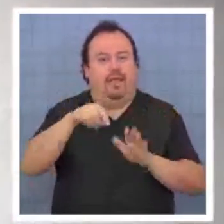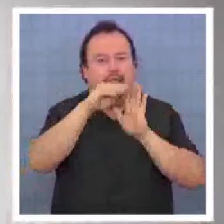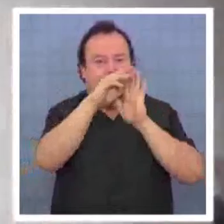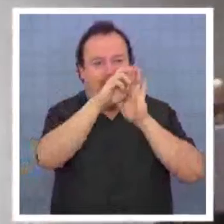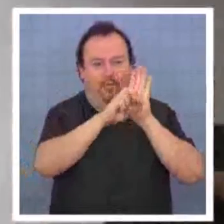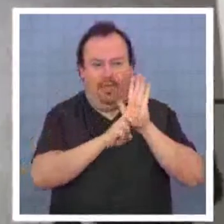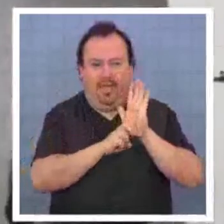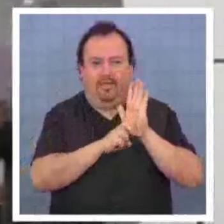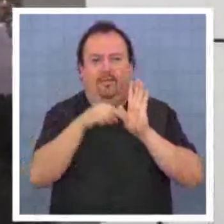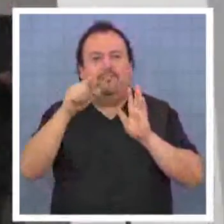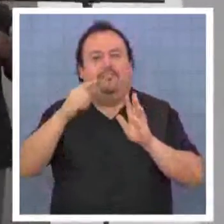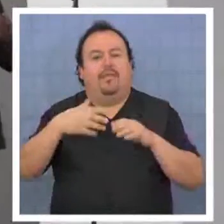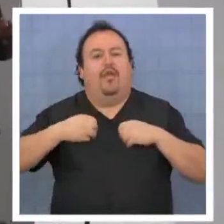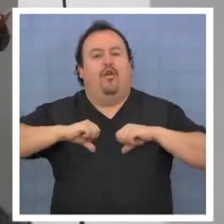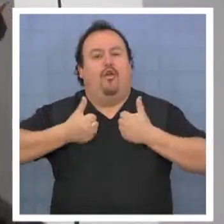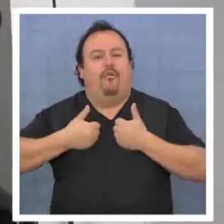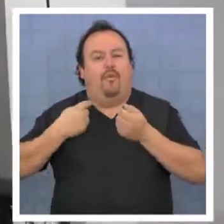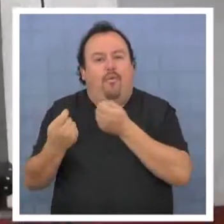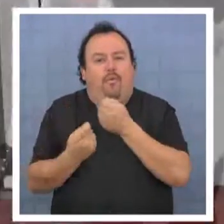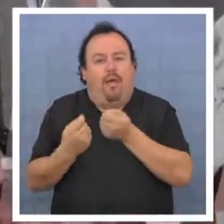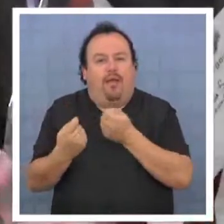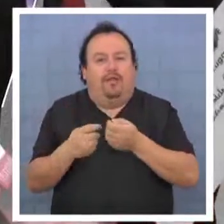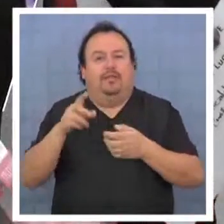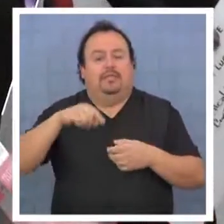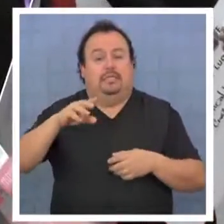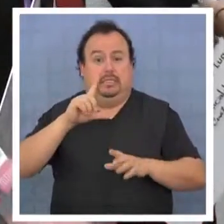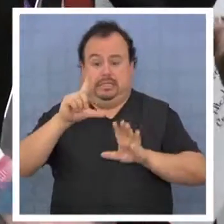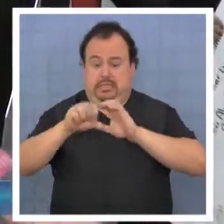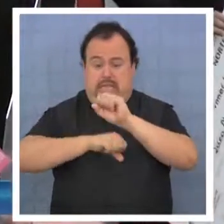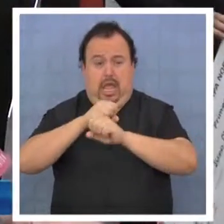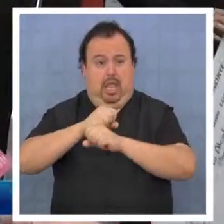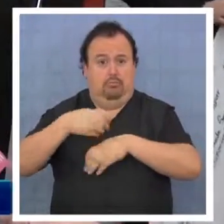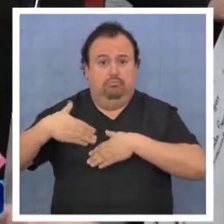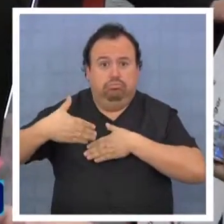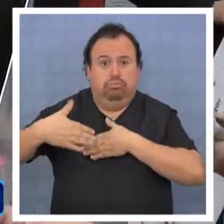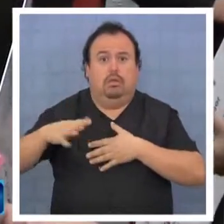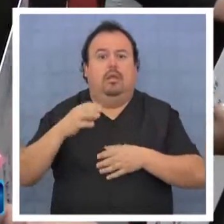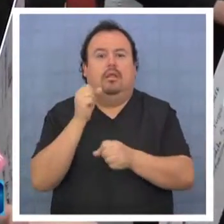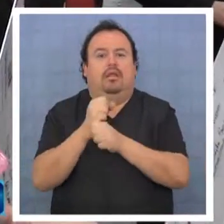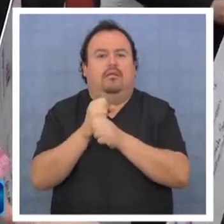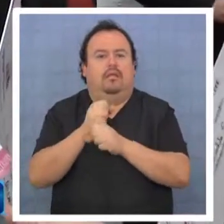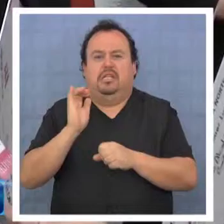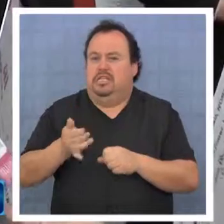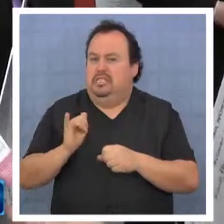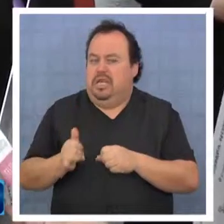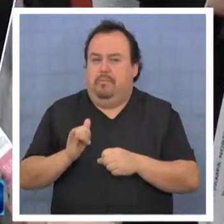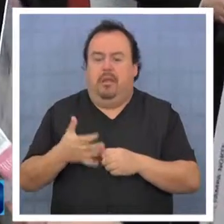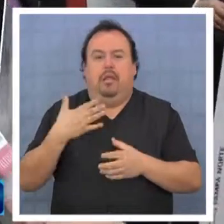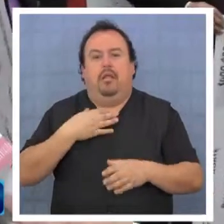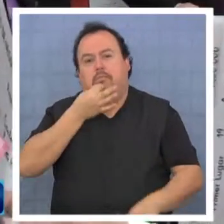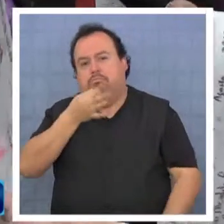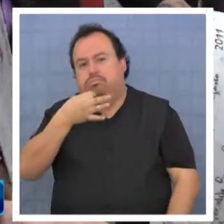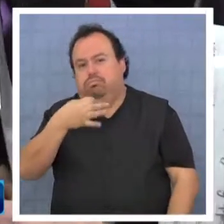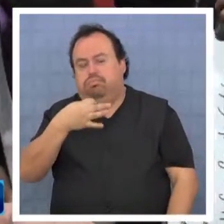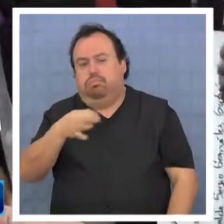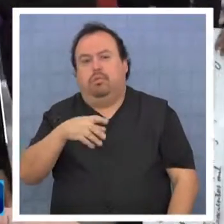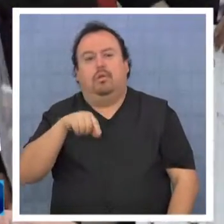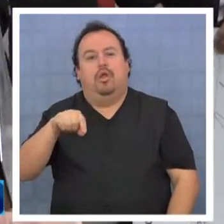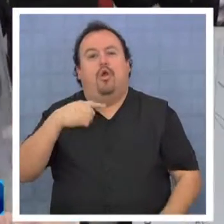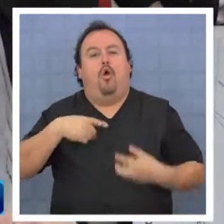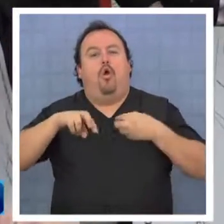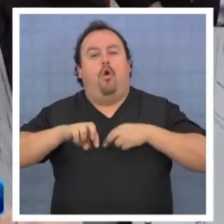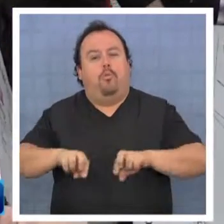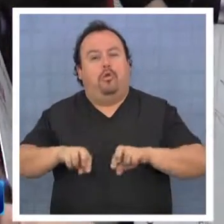en este proyecto de Juventud Emprendedora Juego de Negocios hace siete años, siempre llegamos a la final, como dije en mi discurso, y esta fue la